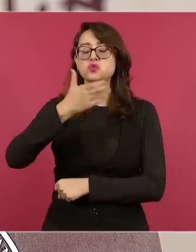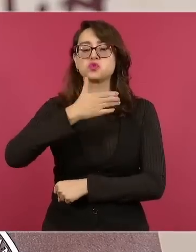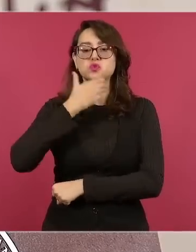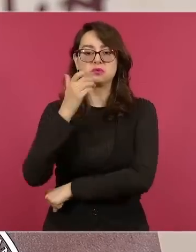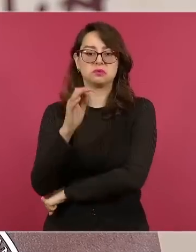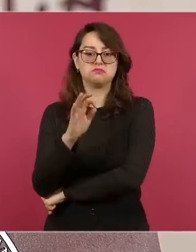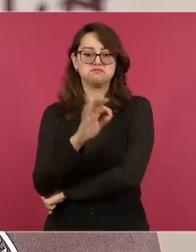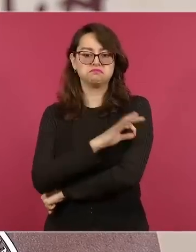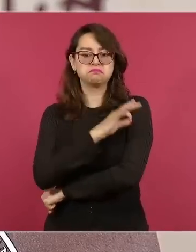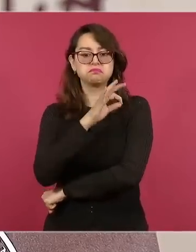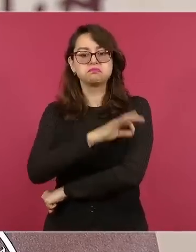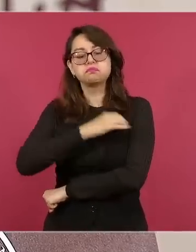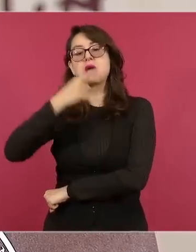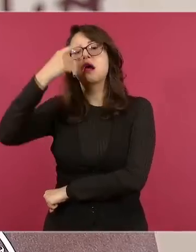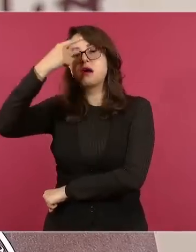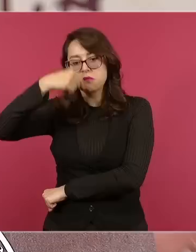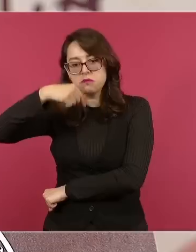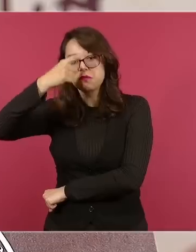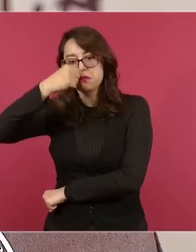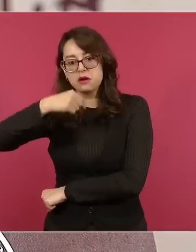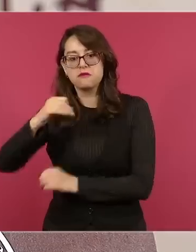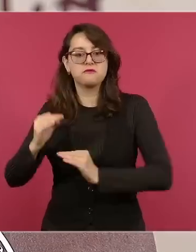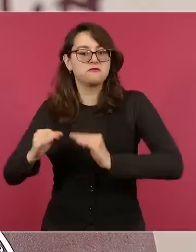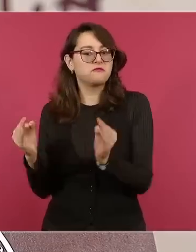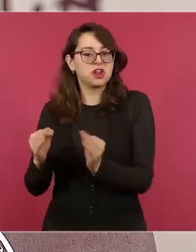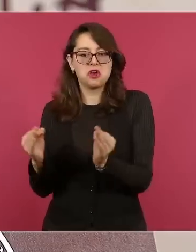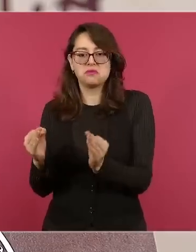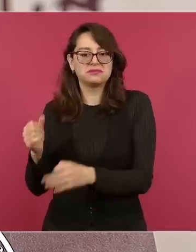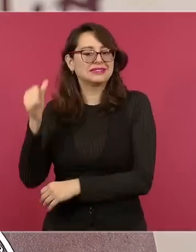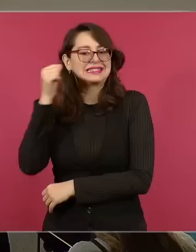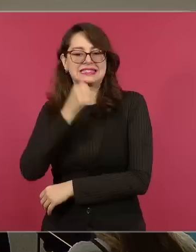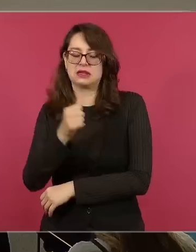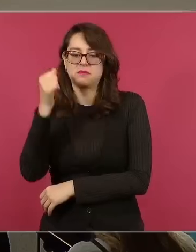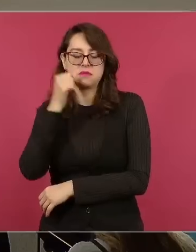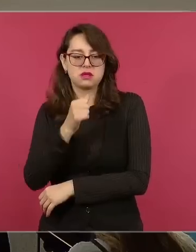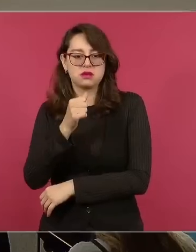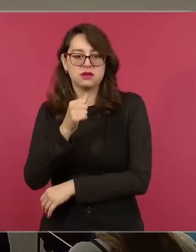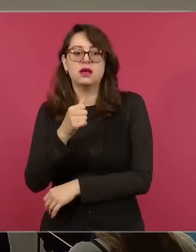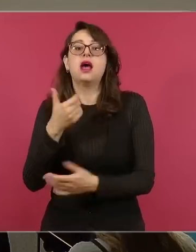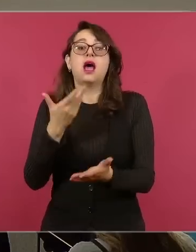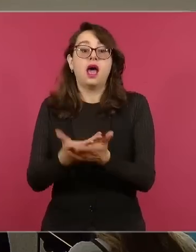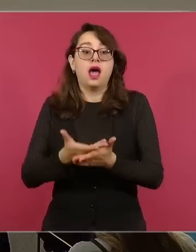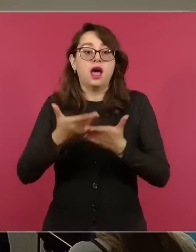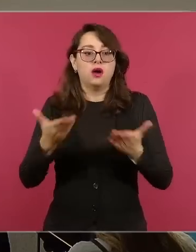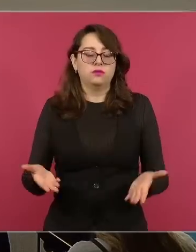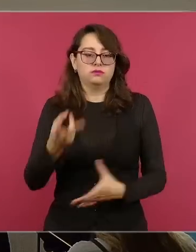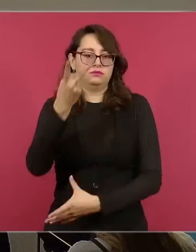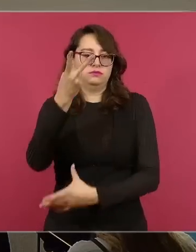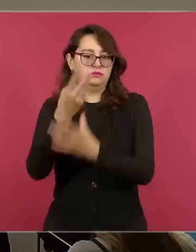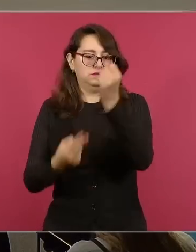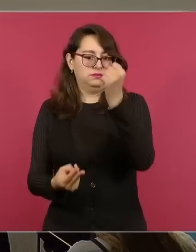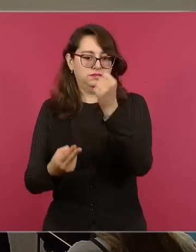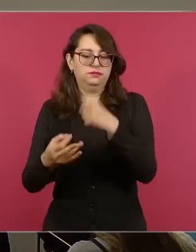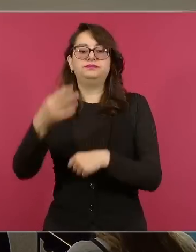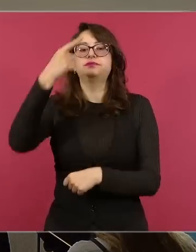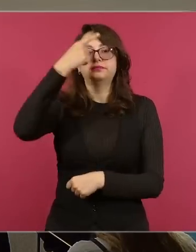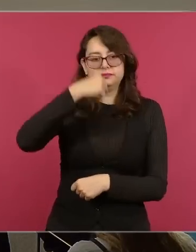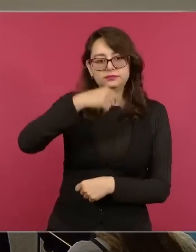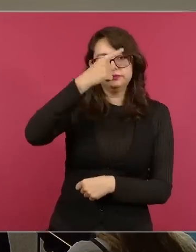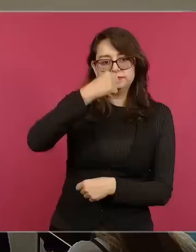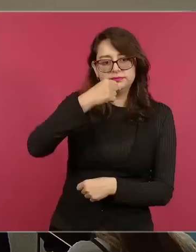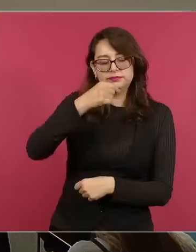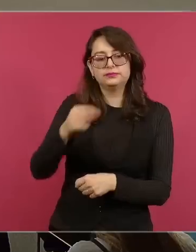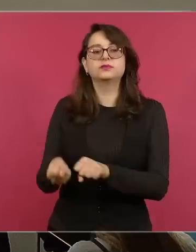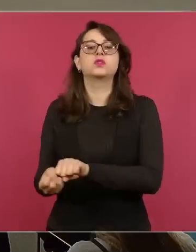hicimos una campaña combinada tanto de influenza como con COVID y el día lunes hicimos esta